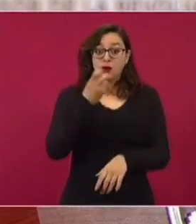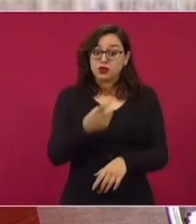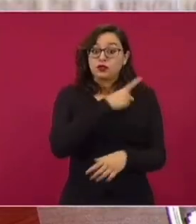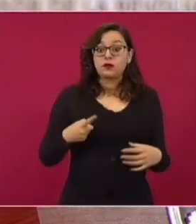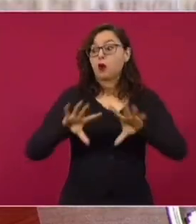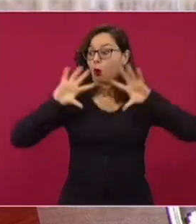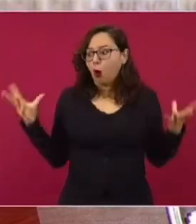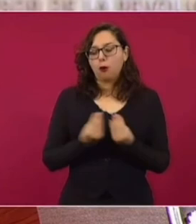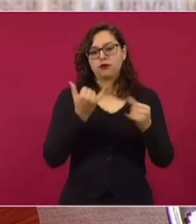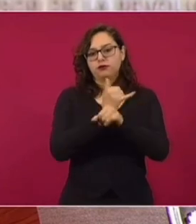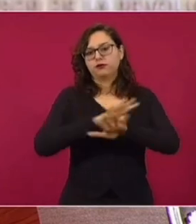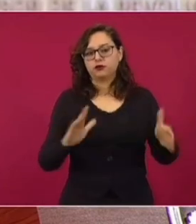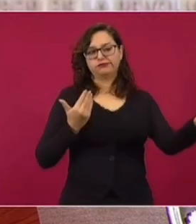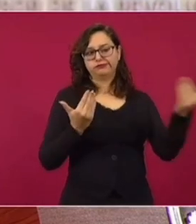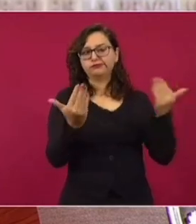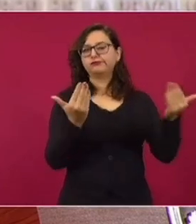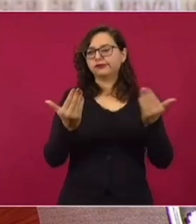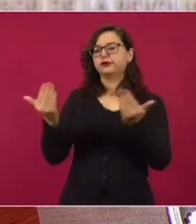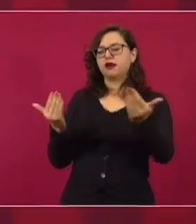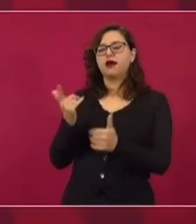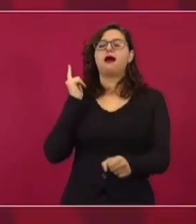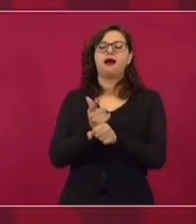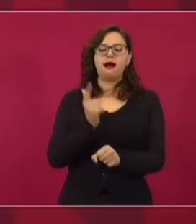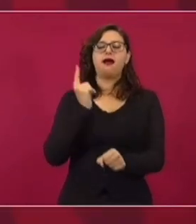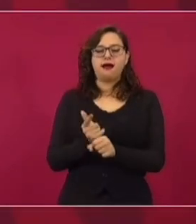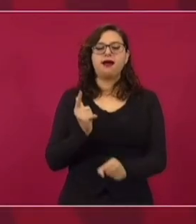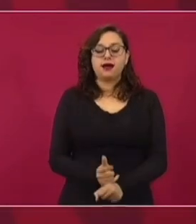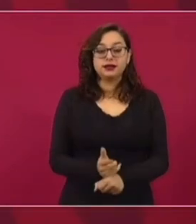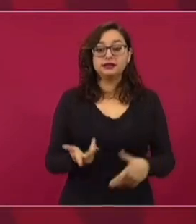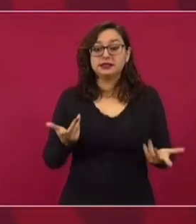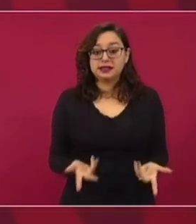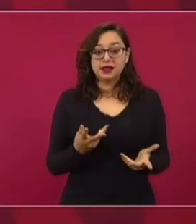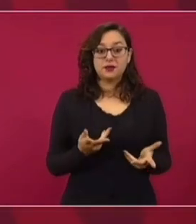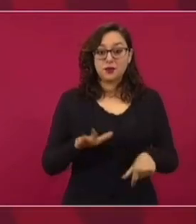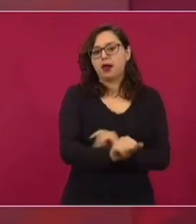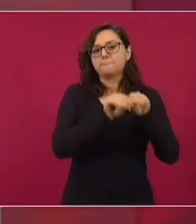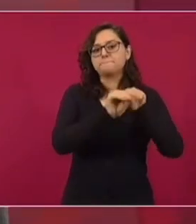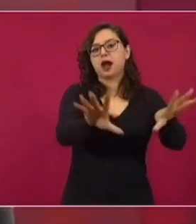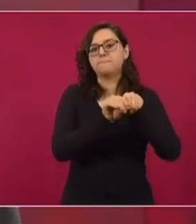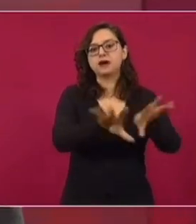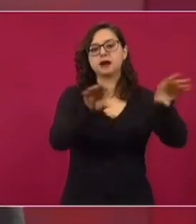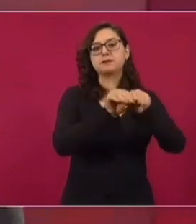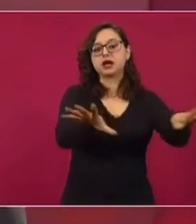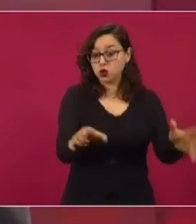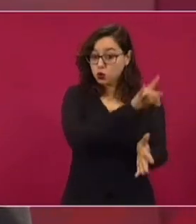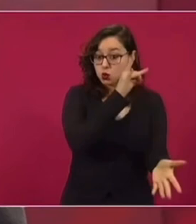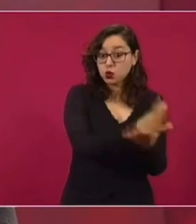toda la información. Porque si no, pues es el Reforma que